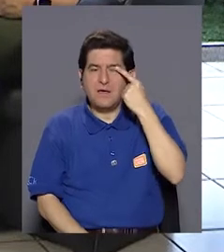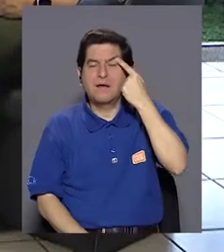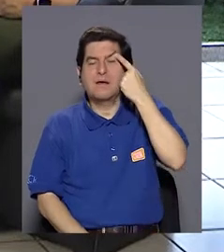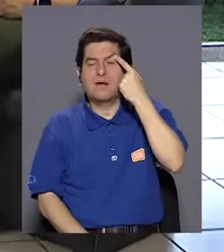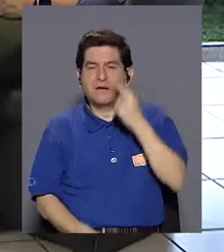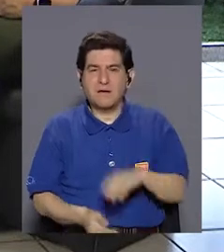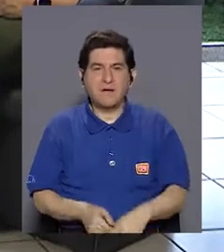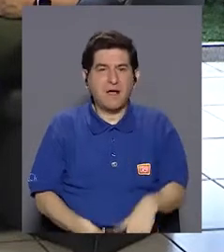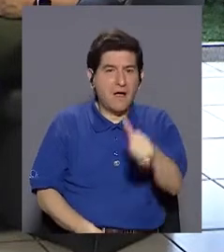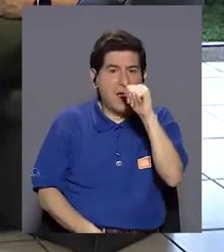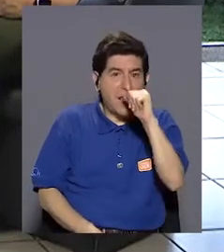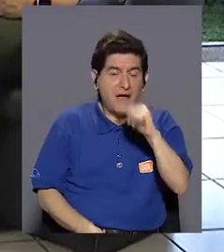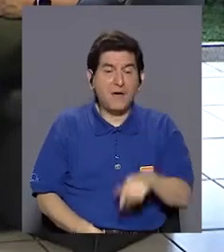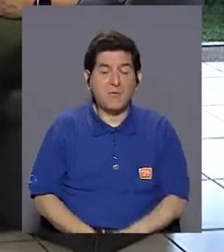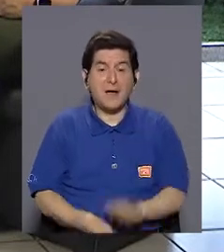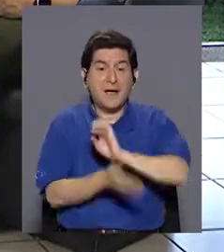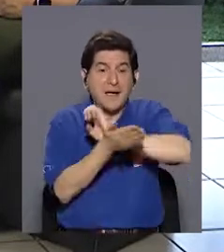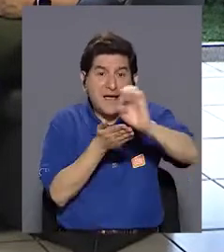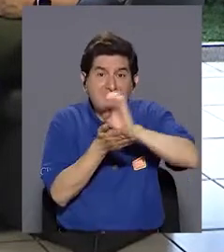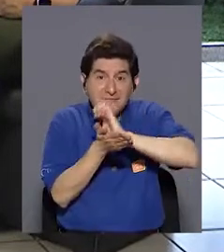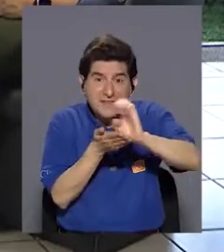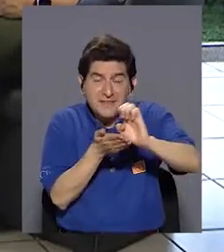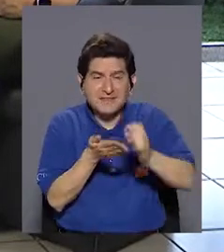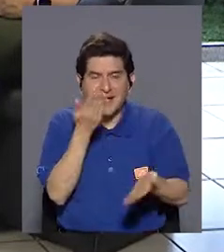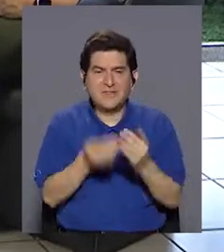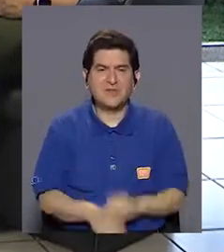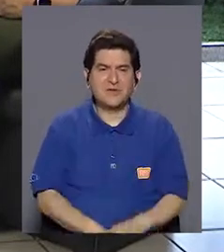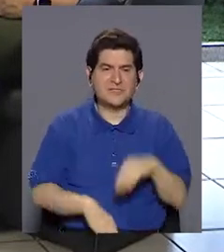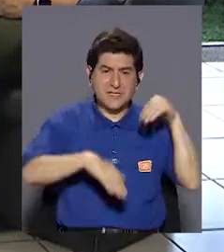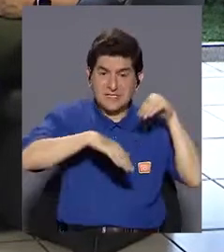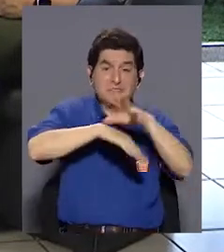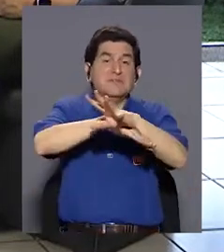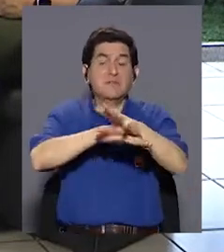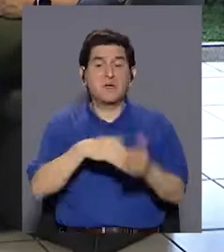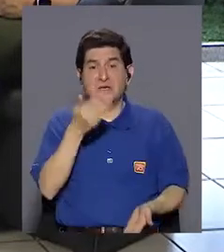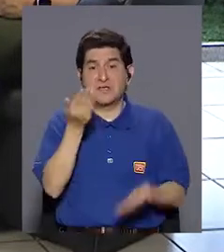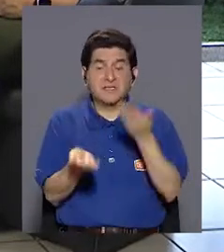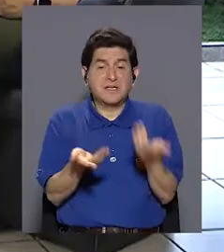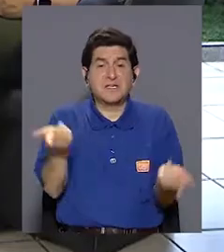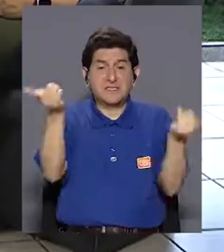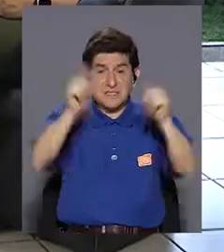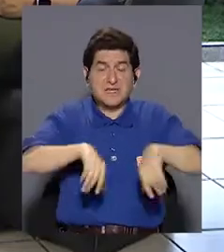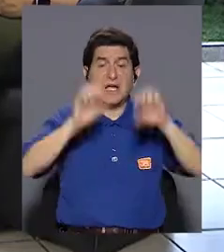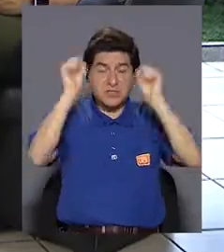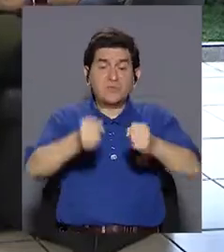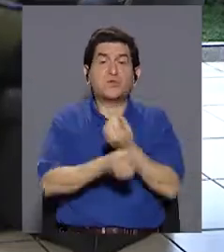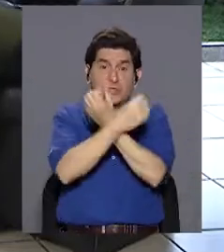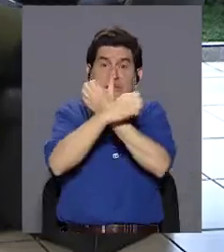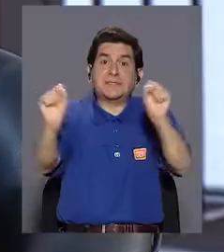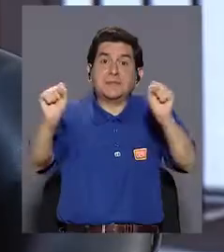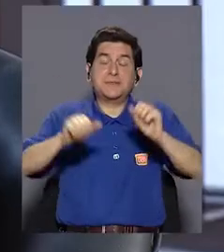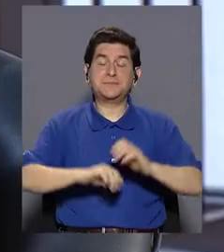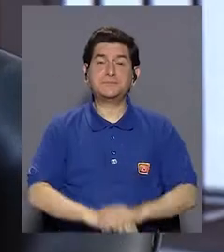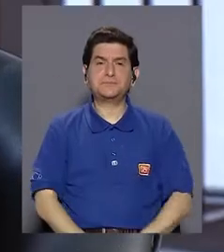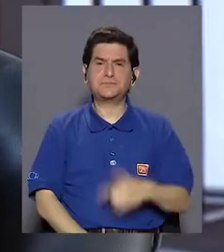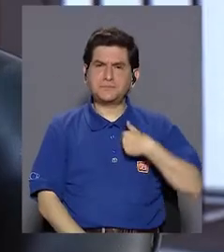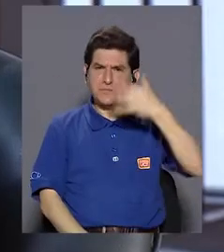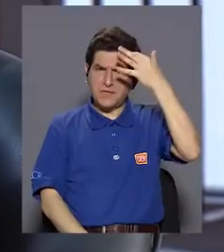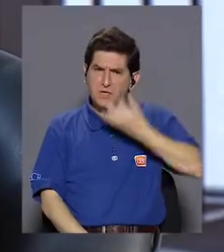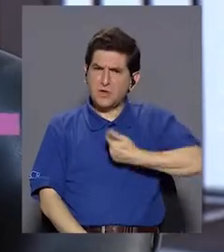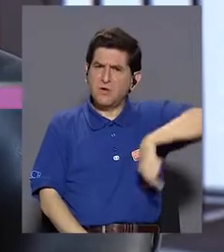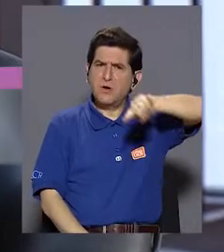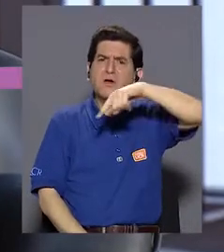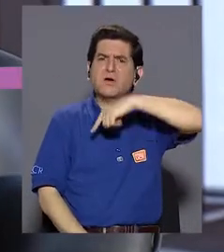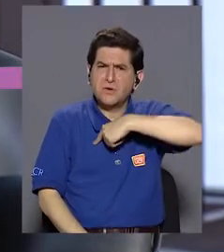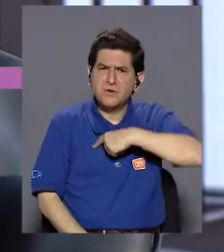arriba, para evitar que tengan alguna consecuencia, podría ser que en algún caso lo vamos a rescatar. Realmente, yo creo